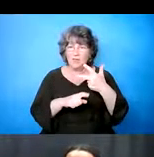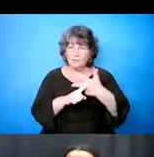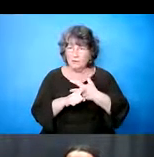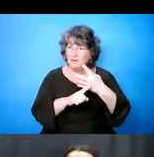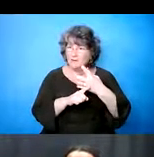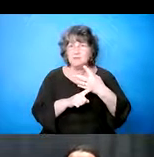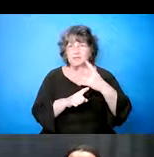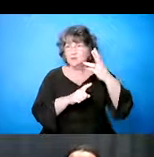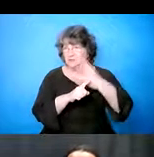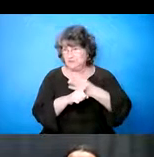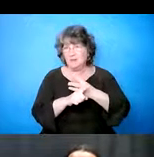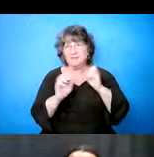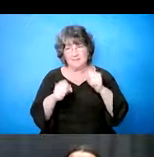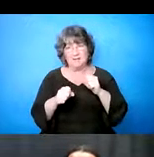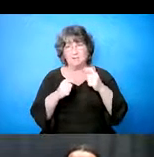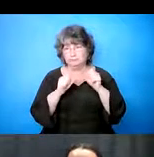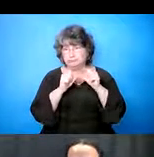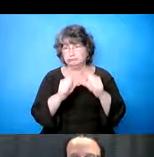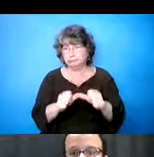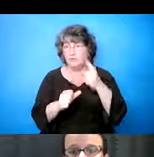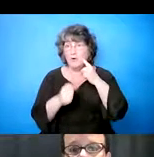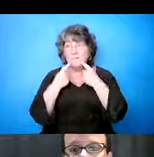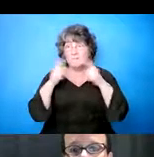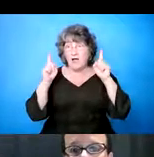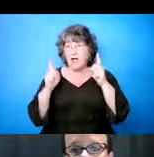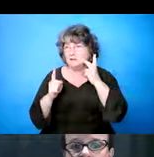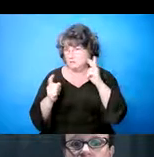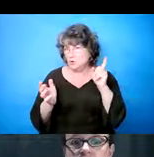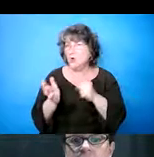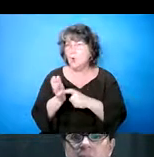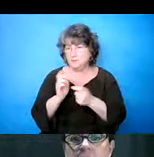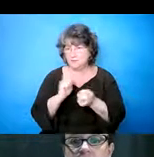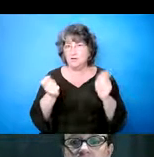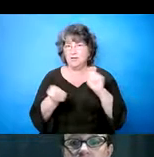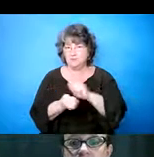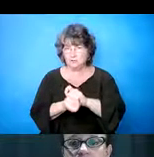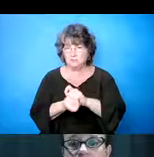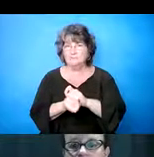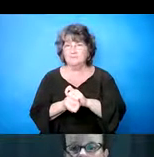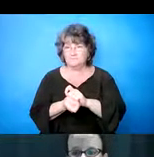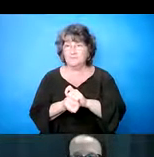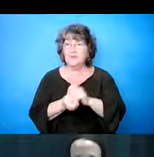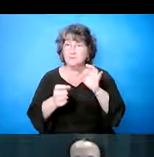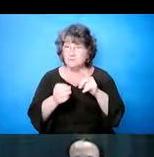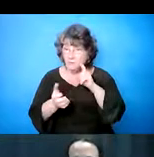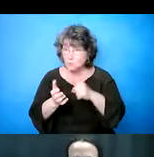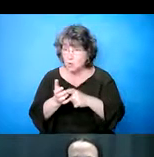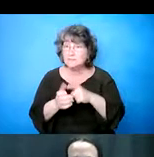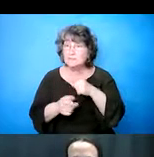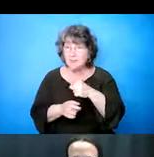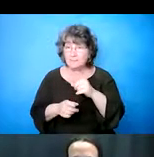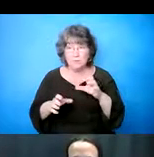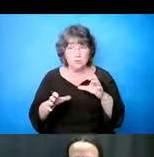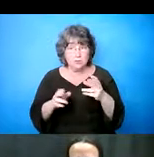honestamente está trabajando en una capacidad profesional y usted ve que, o, o, o, o piensa que hay abuso,